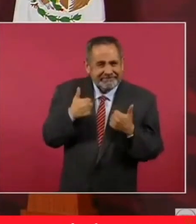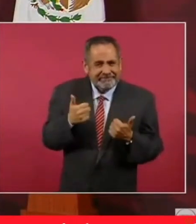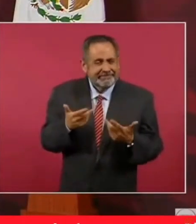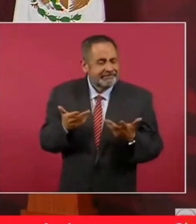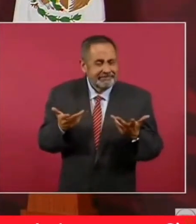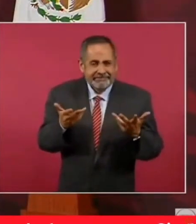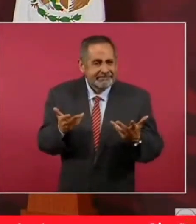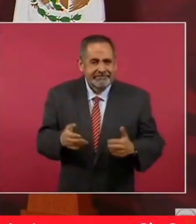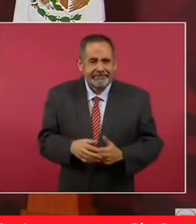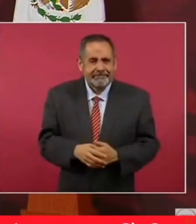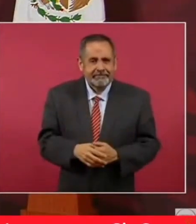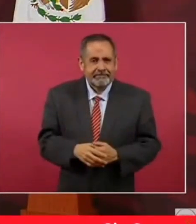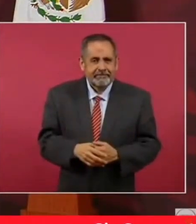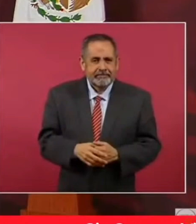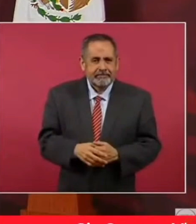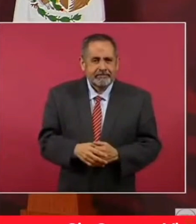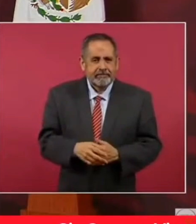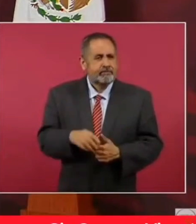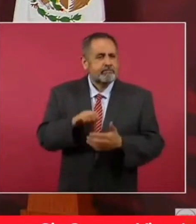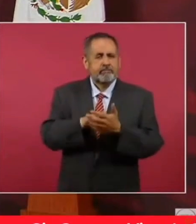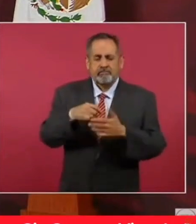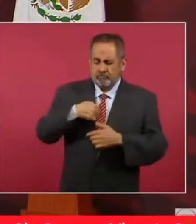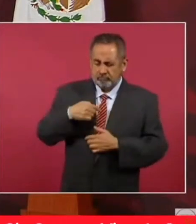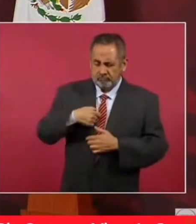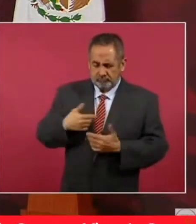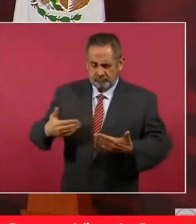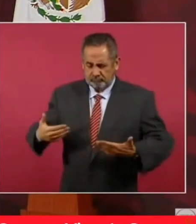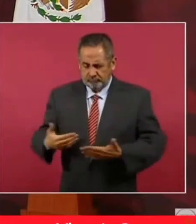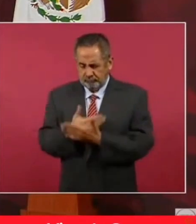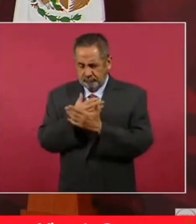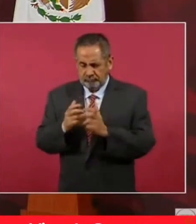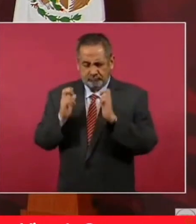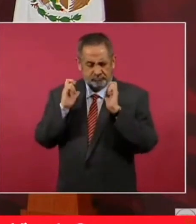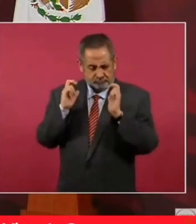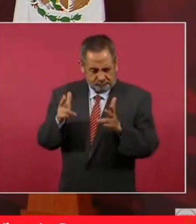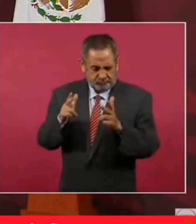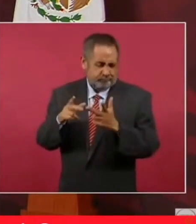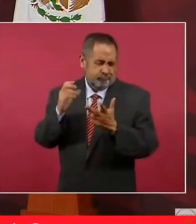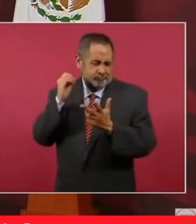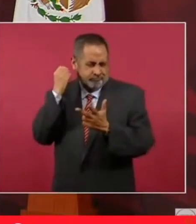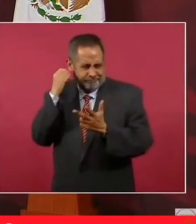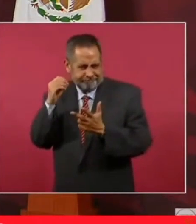si soy chapaneco, si soy oaxaqueño,